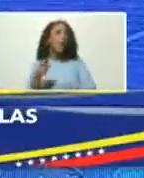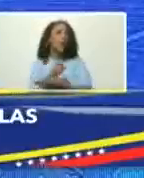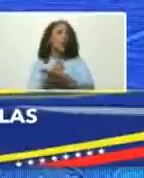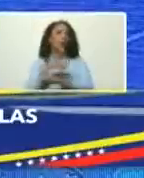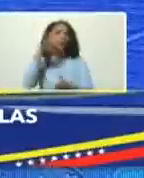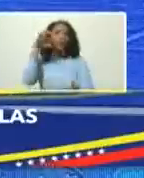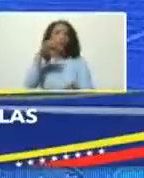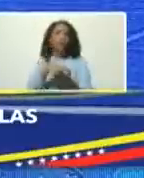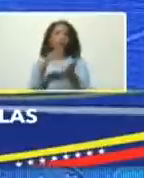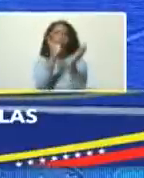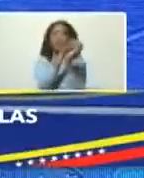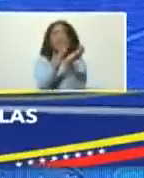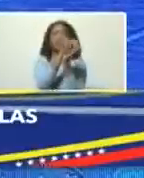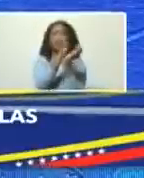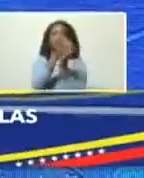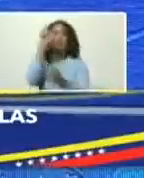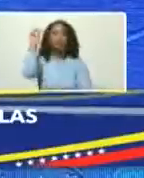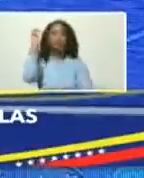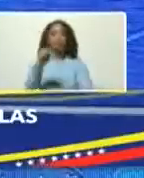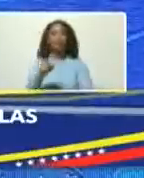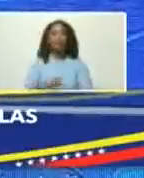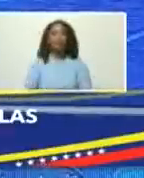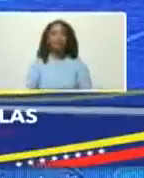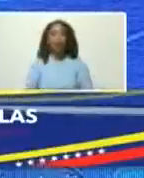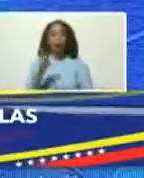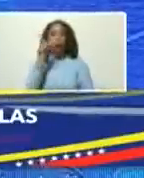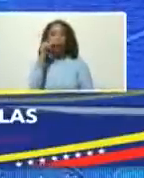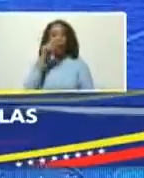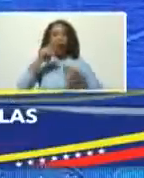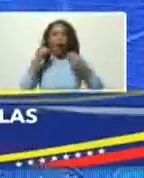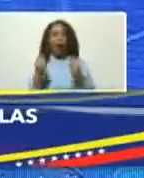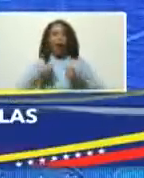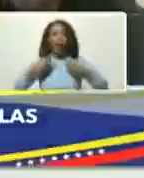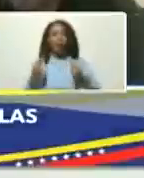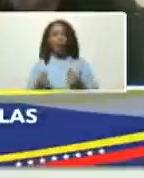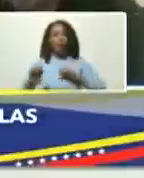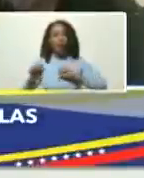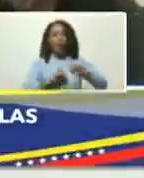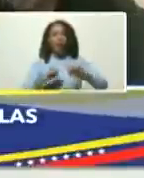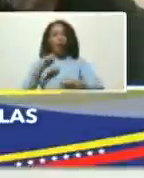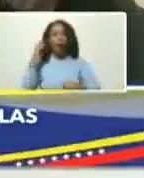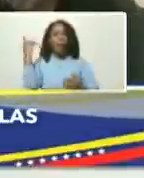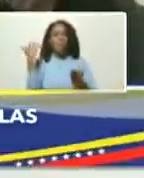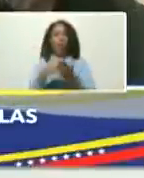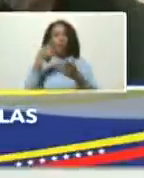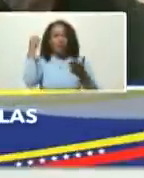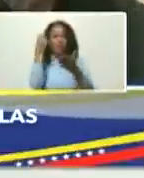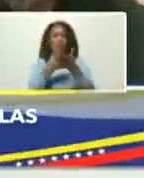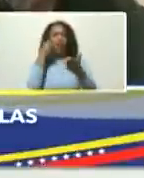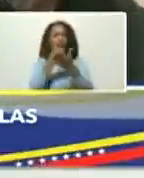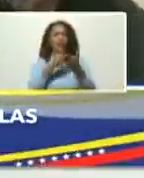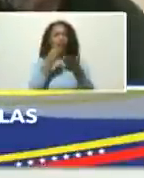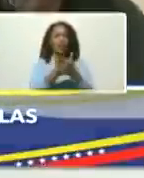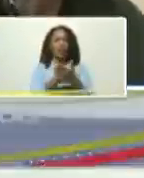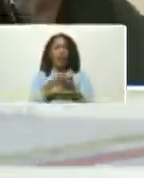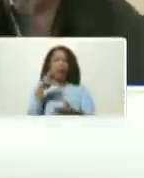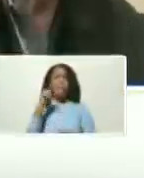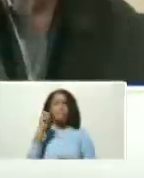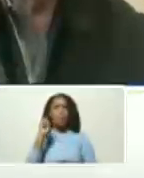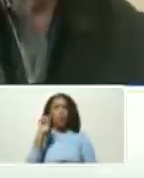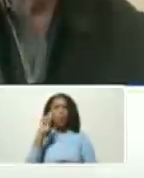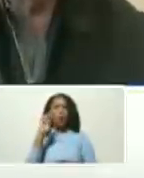estado de esparta también hombre activo en mil batallas morel